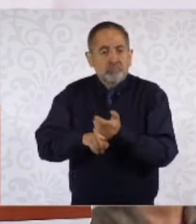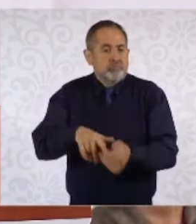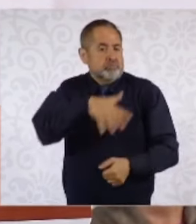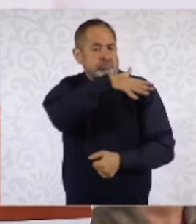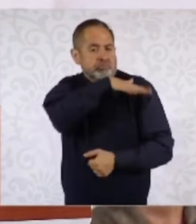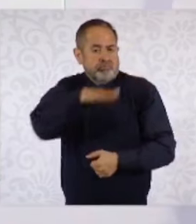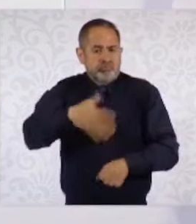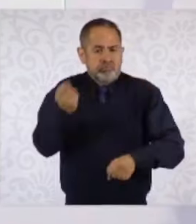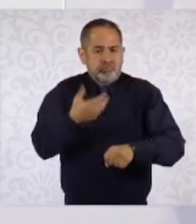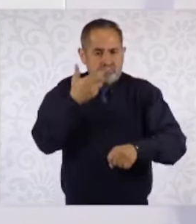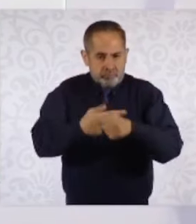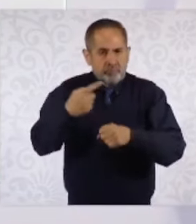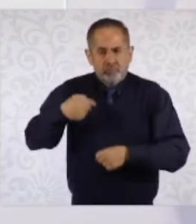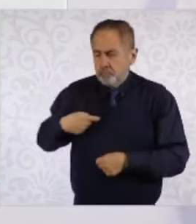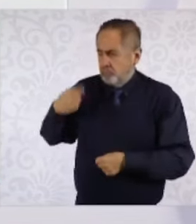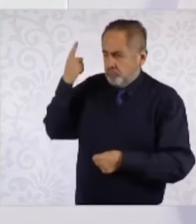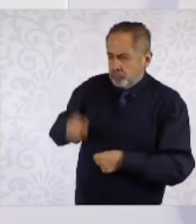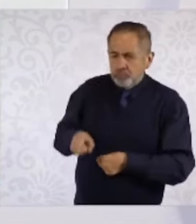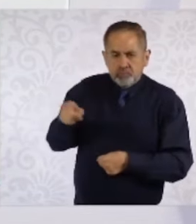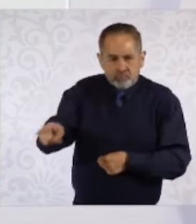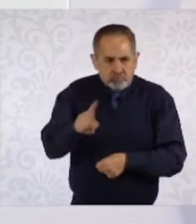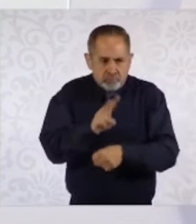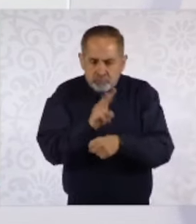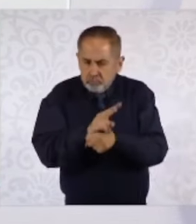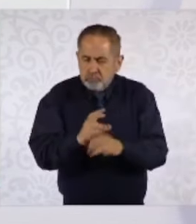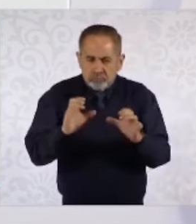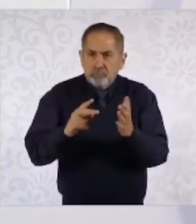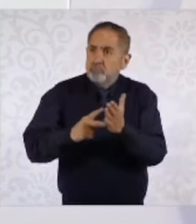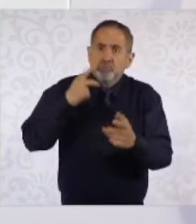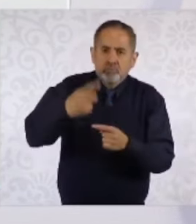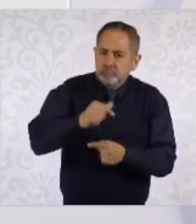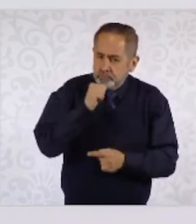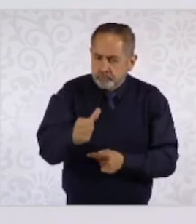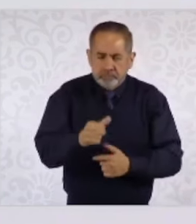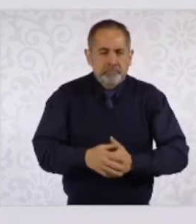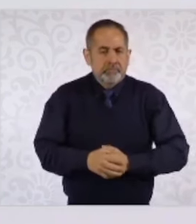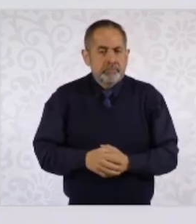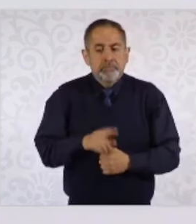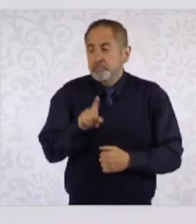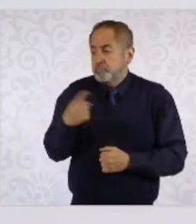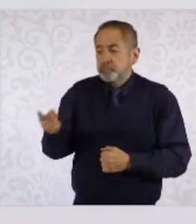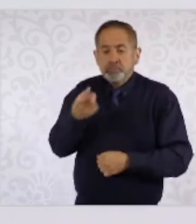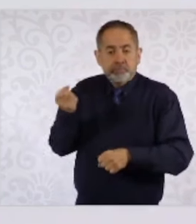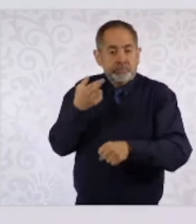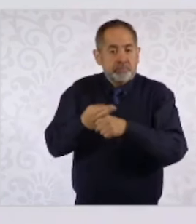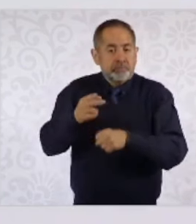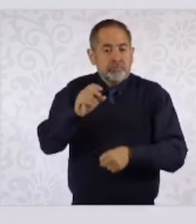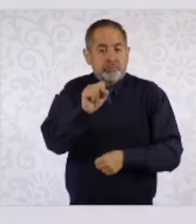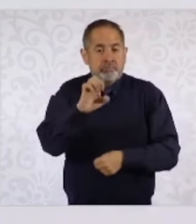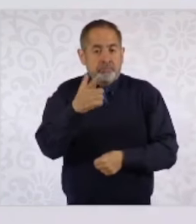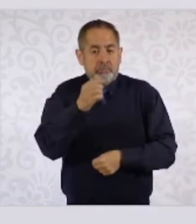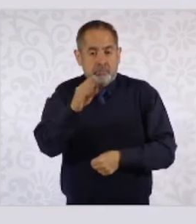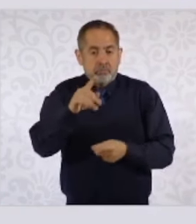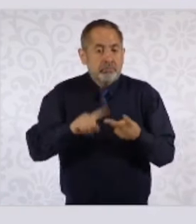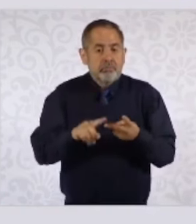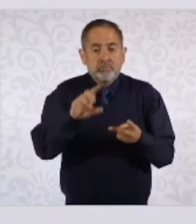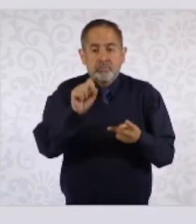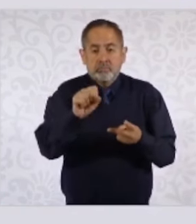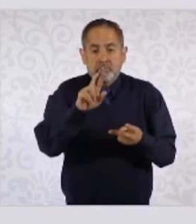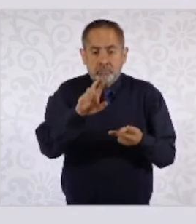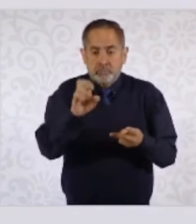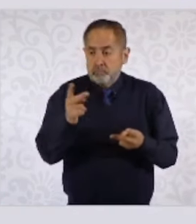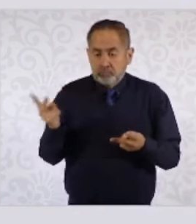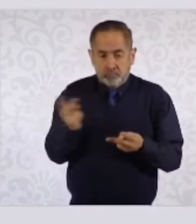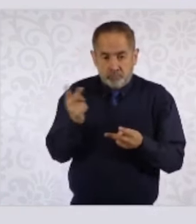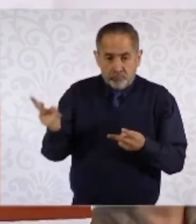secretario le da instrucciones para que esto ocurra así. La secretaria de Gobernación, junto con el secretario de Relaciones Exteriores,